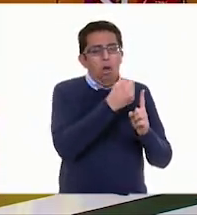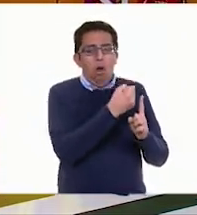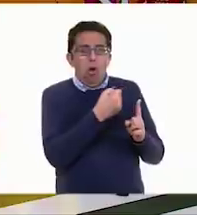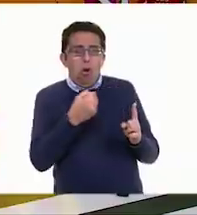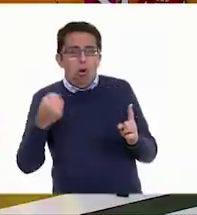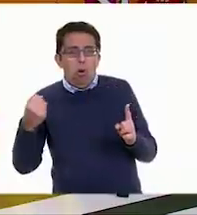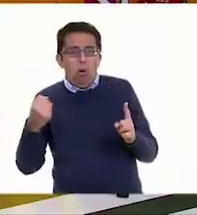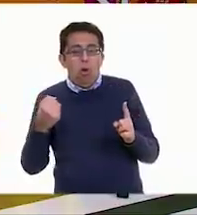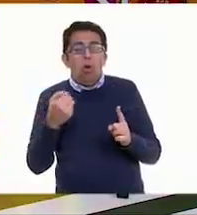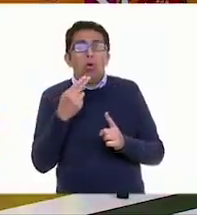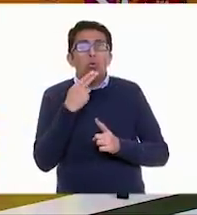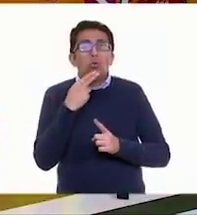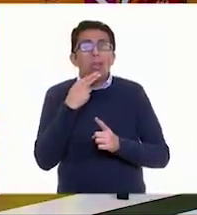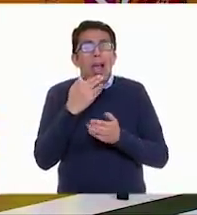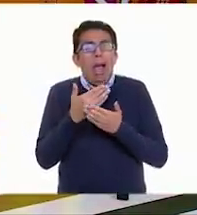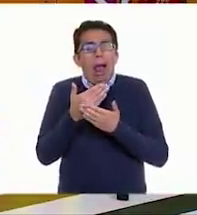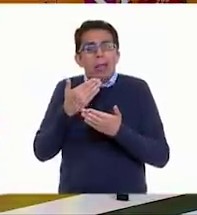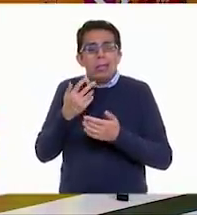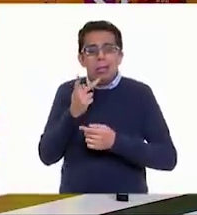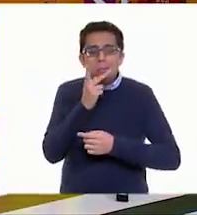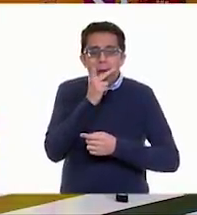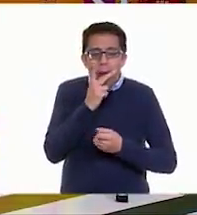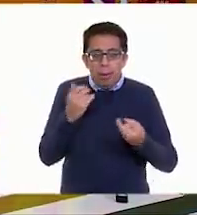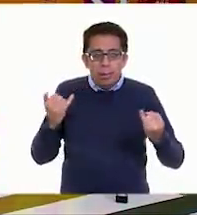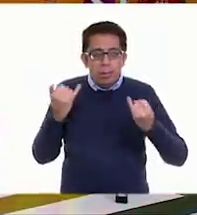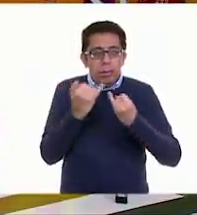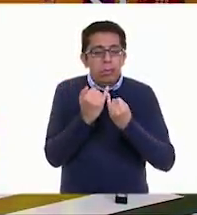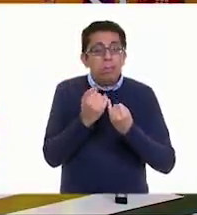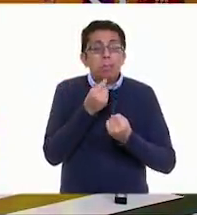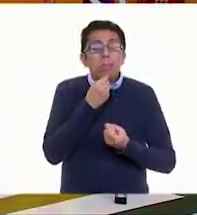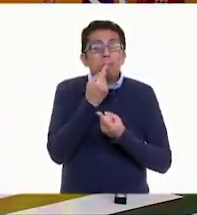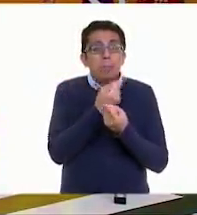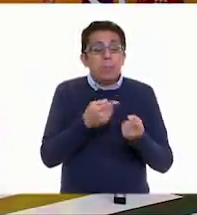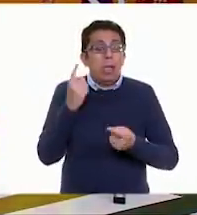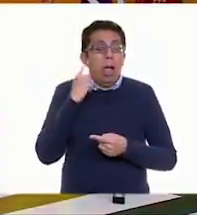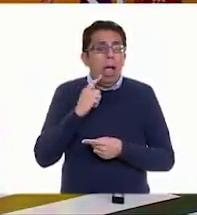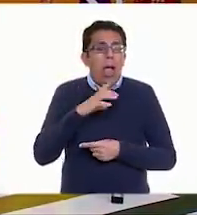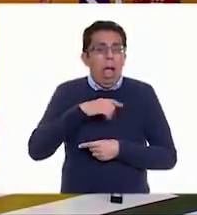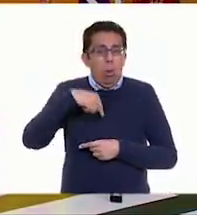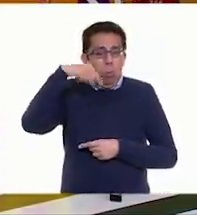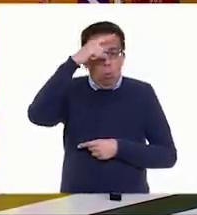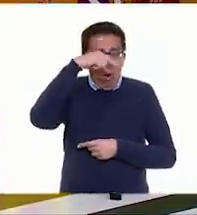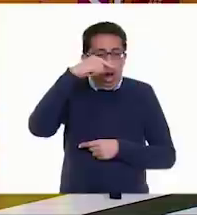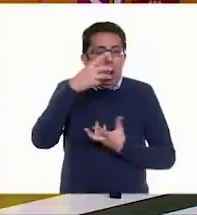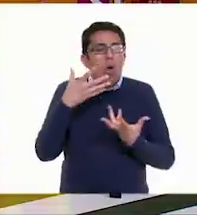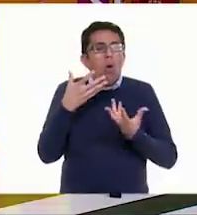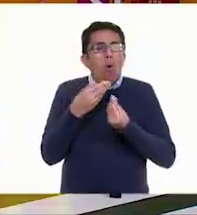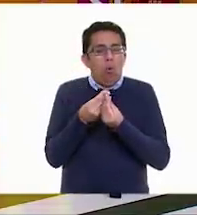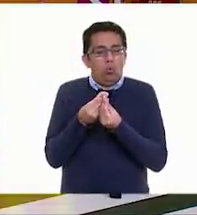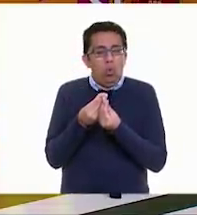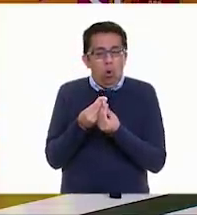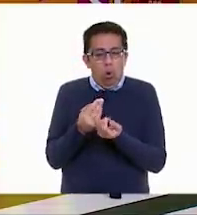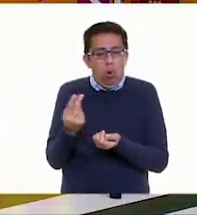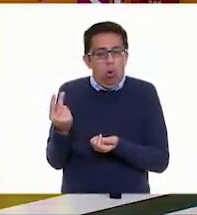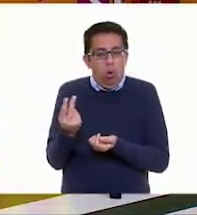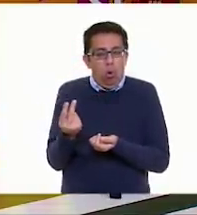palabras que ya mencionamos. Sí. Y dice, la niña tiene un guajolote y junto con el